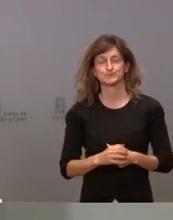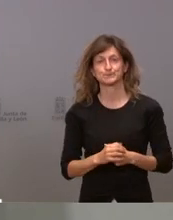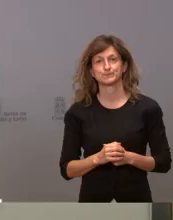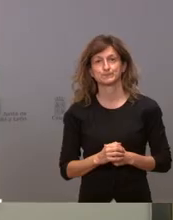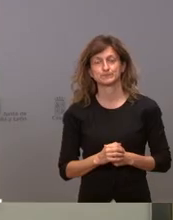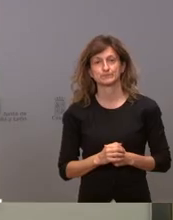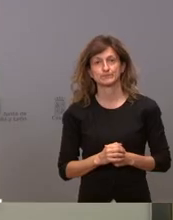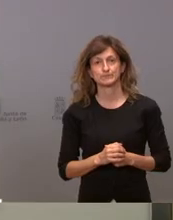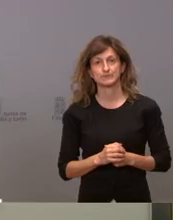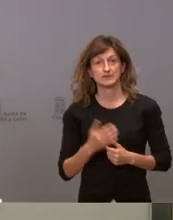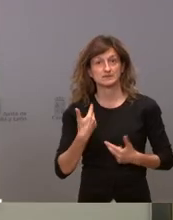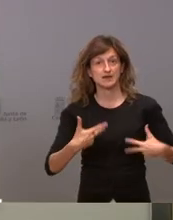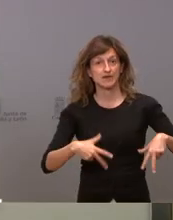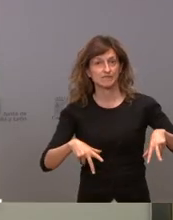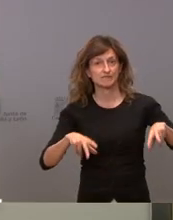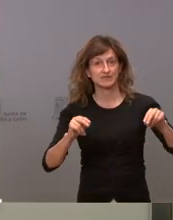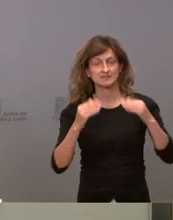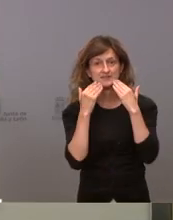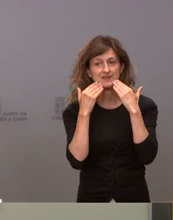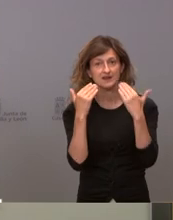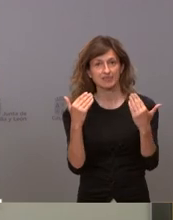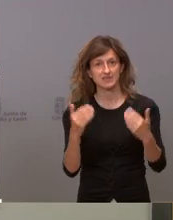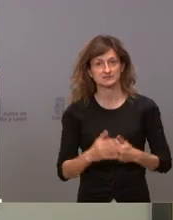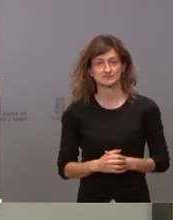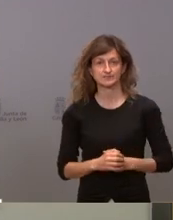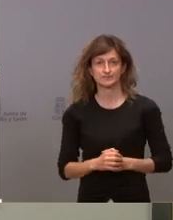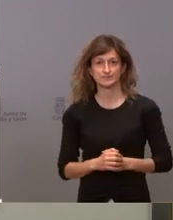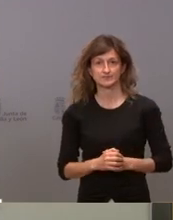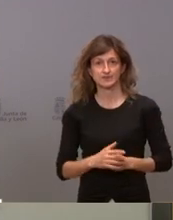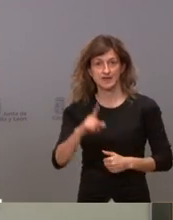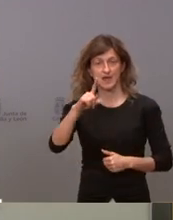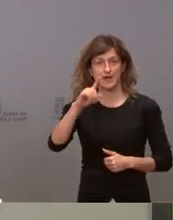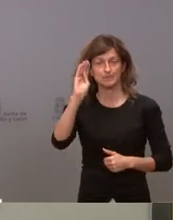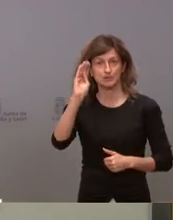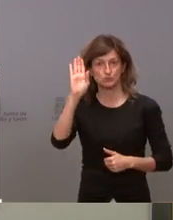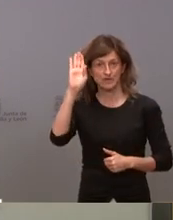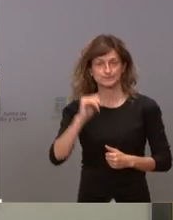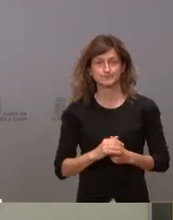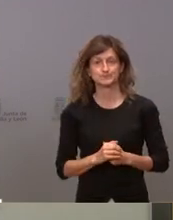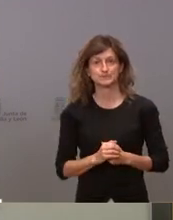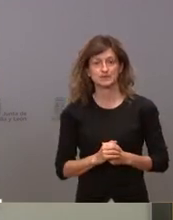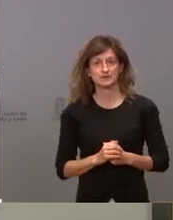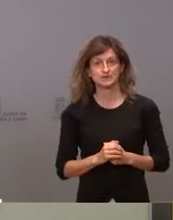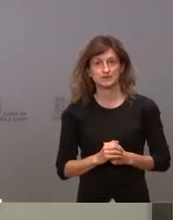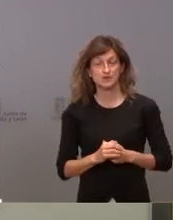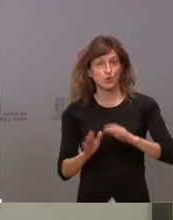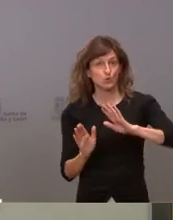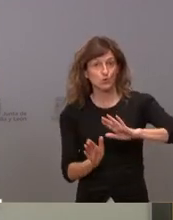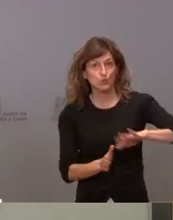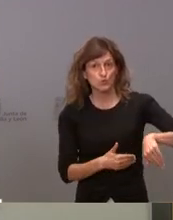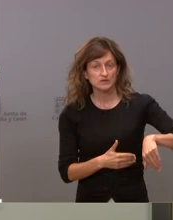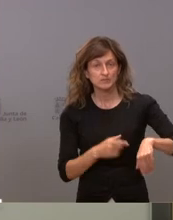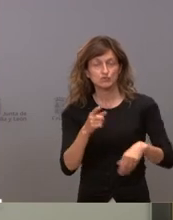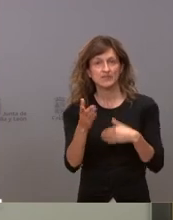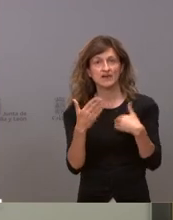Pues hemos llegado al final gracias Una pregunta ¿Cuándo ha sido la última vez que ha hablado